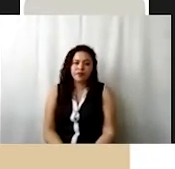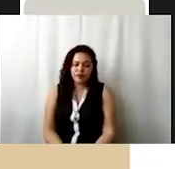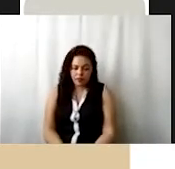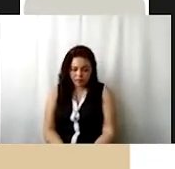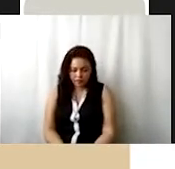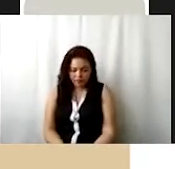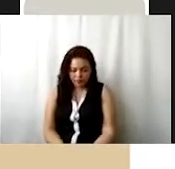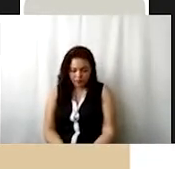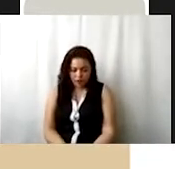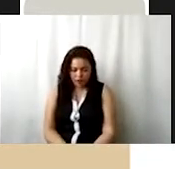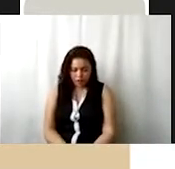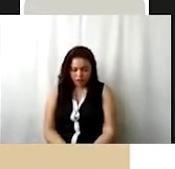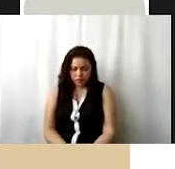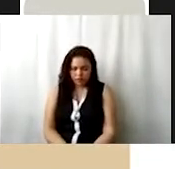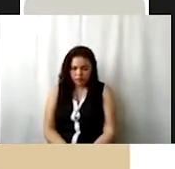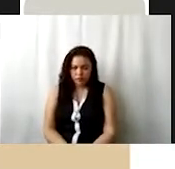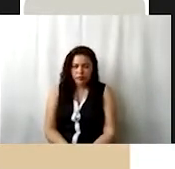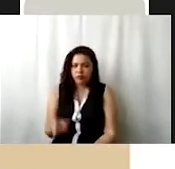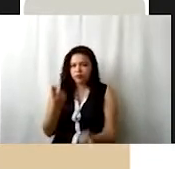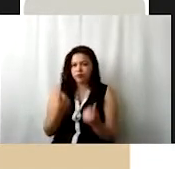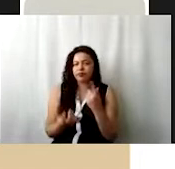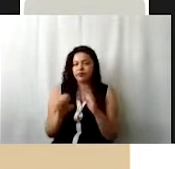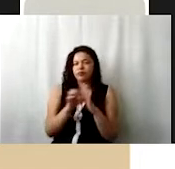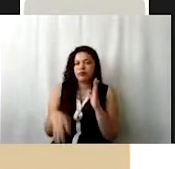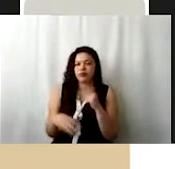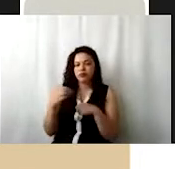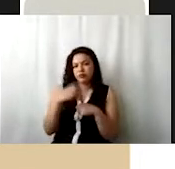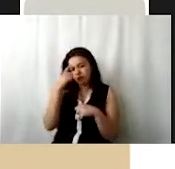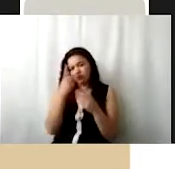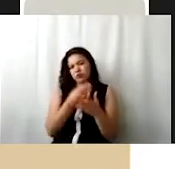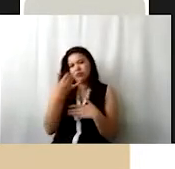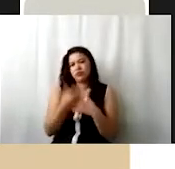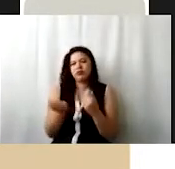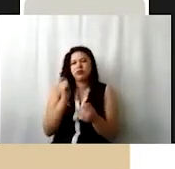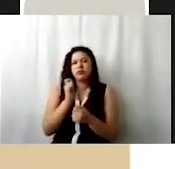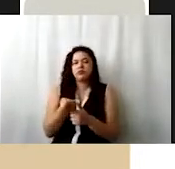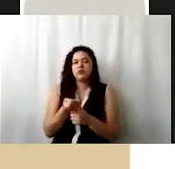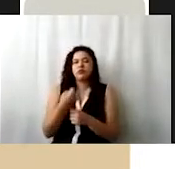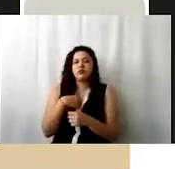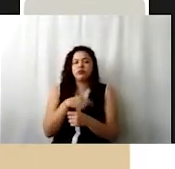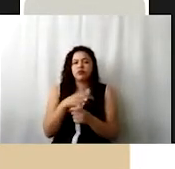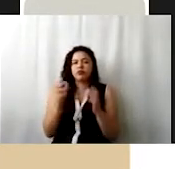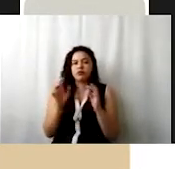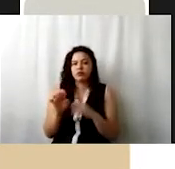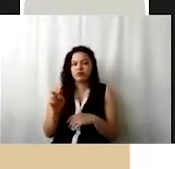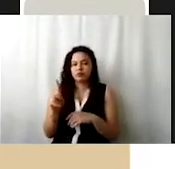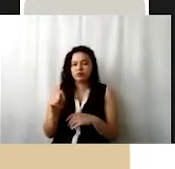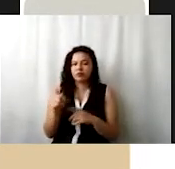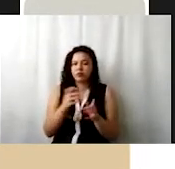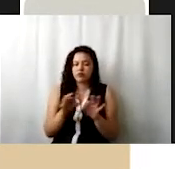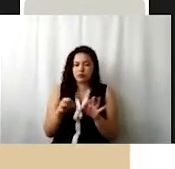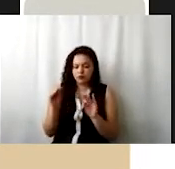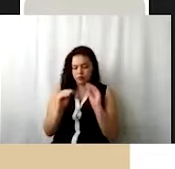Vamos a poner algunos ejemplos de lo que es un proyecto. Al momento de registrar en el escritorio virtual de trabajo es